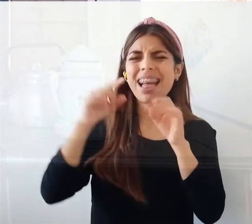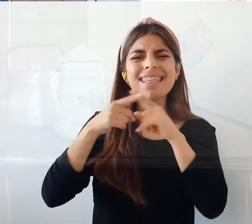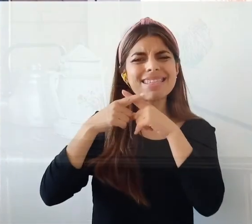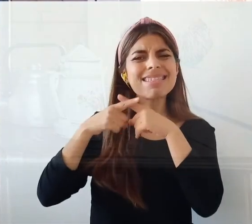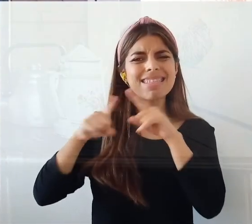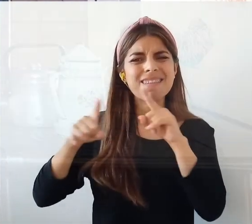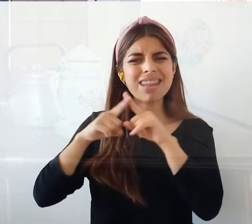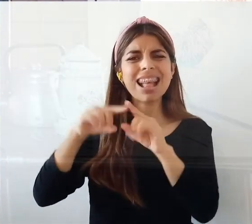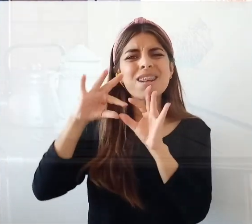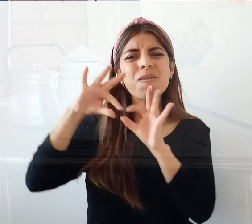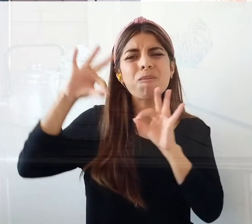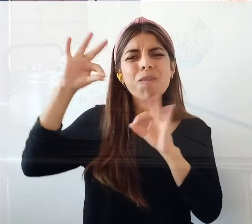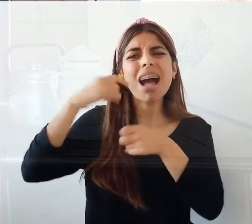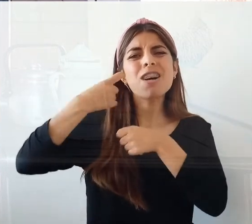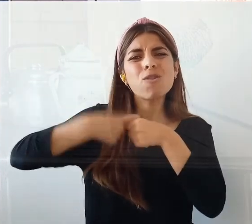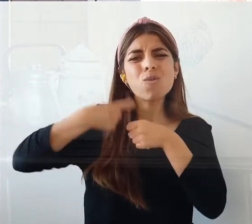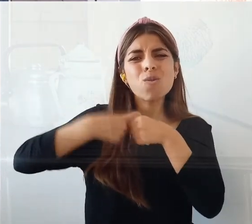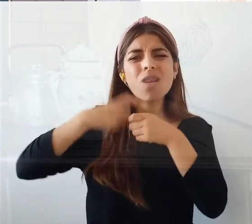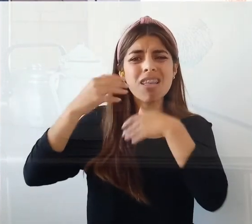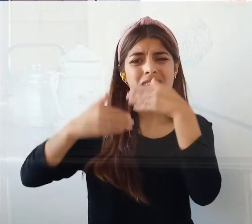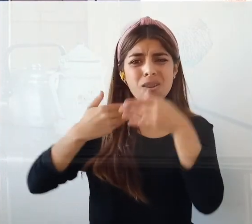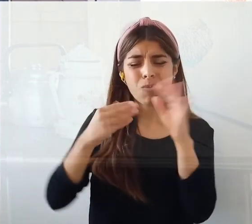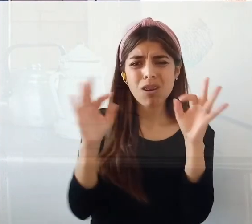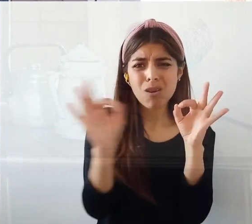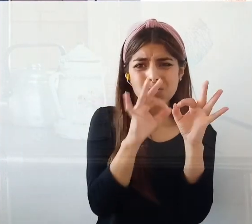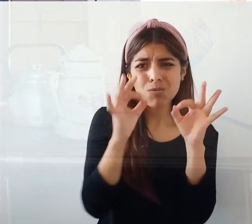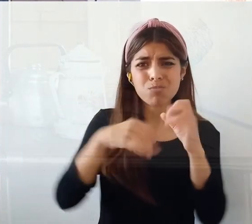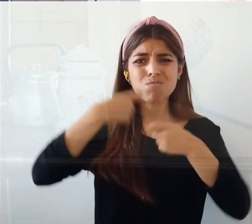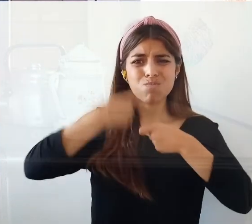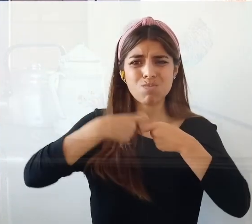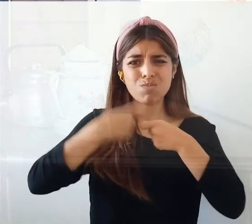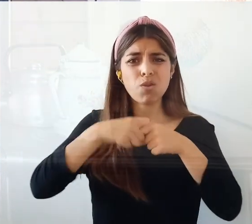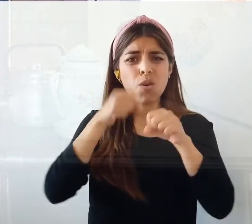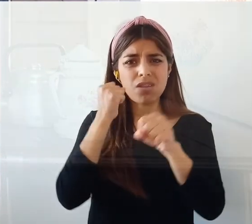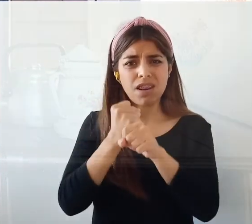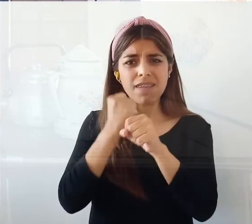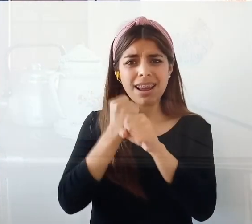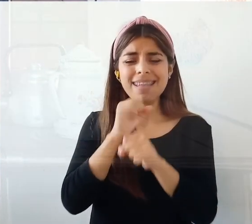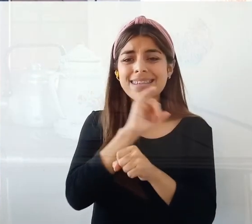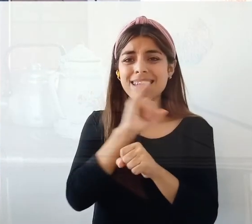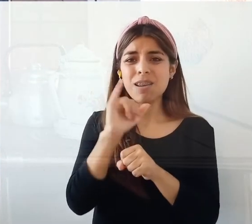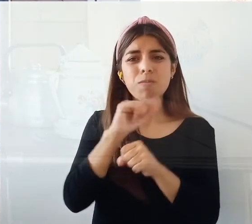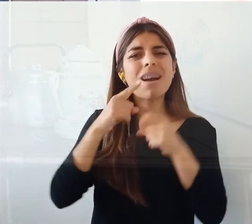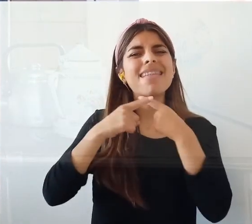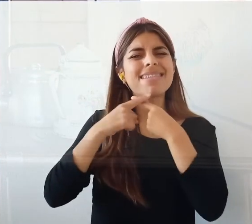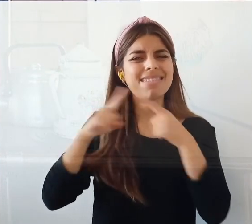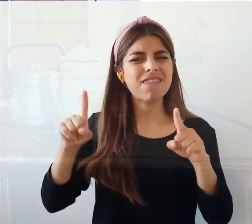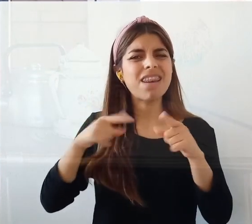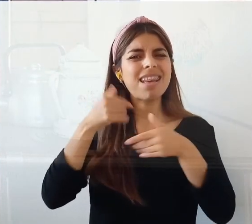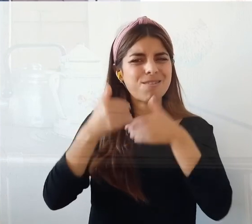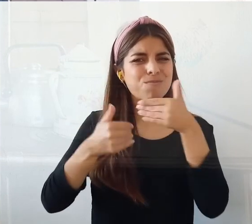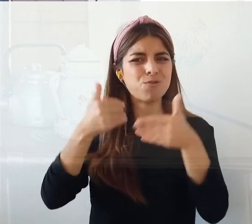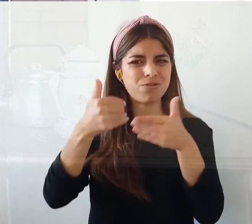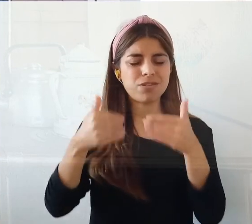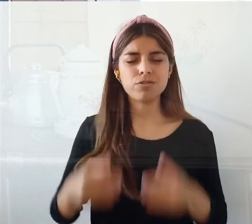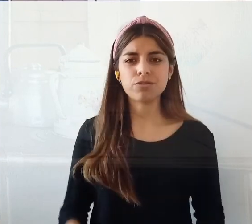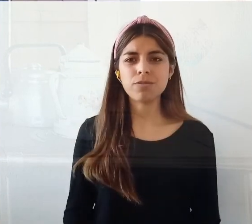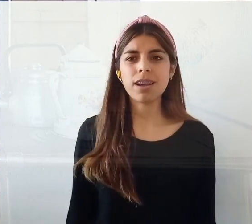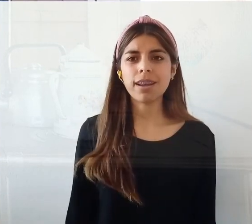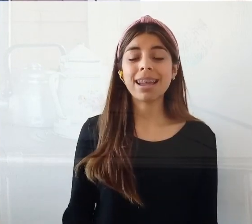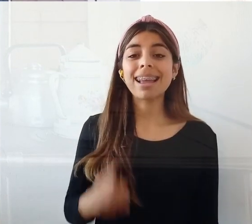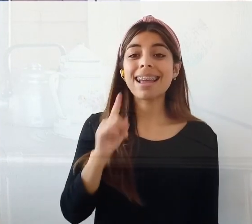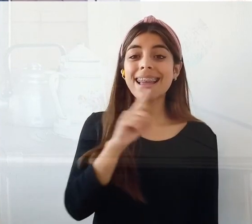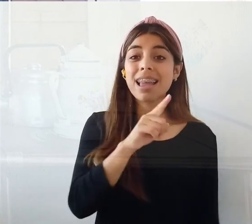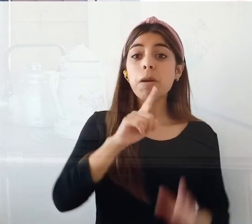Como que queda más duro para trabajarlo después. Ah, ya. No es el mismo proceso, no queda igual. Sí, ¿Es todo más